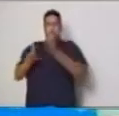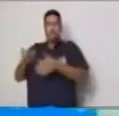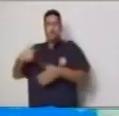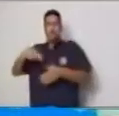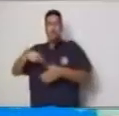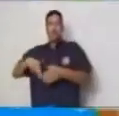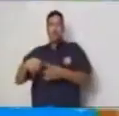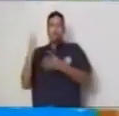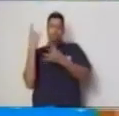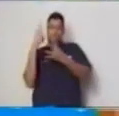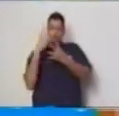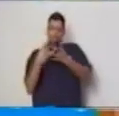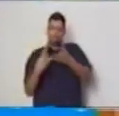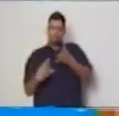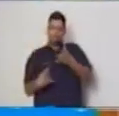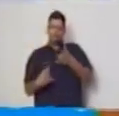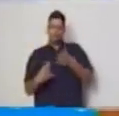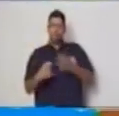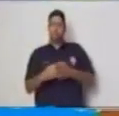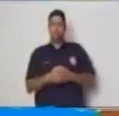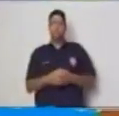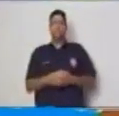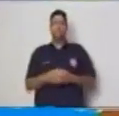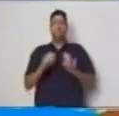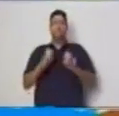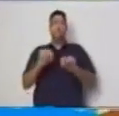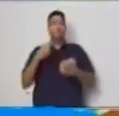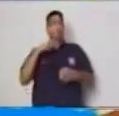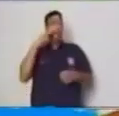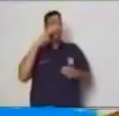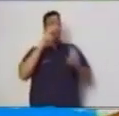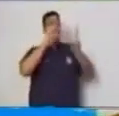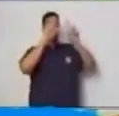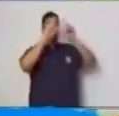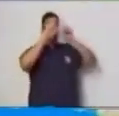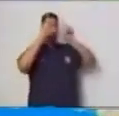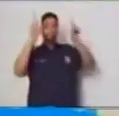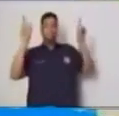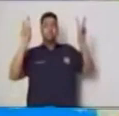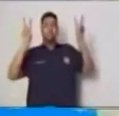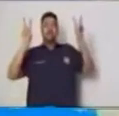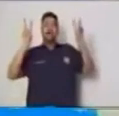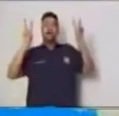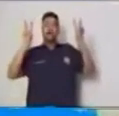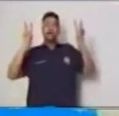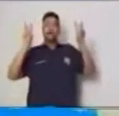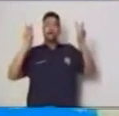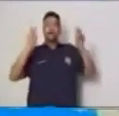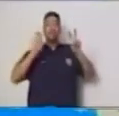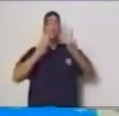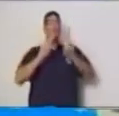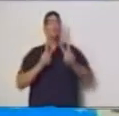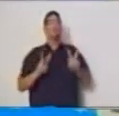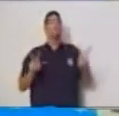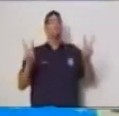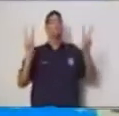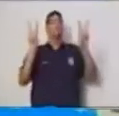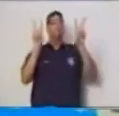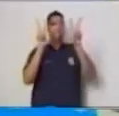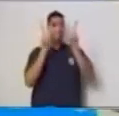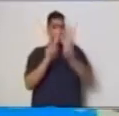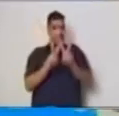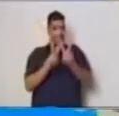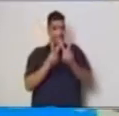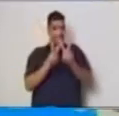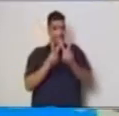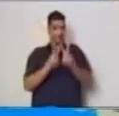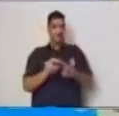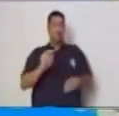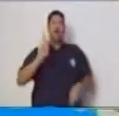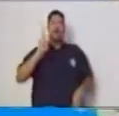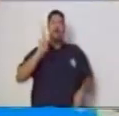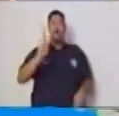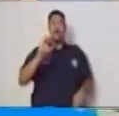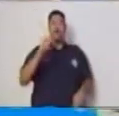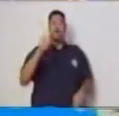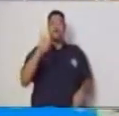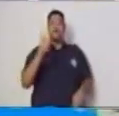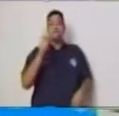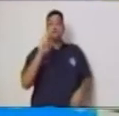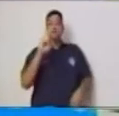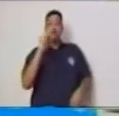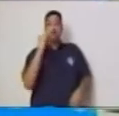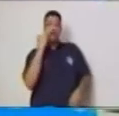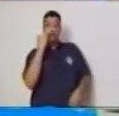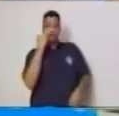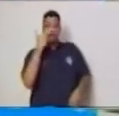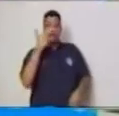Pero antes vamos a leer el título que tenemos en este extremo. Valores de una variable. Vamos a empezar